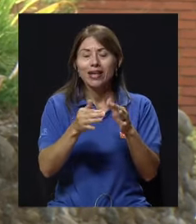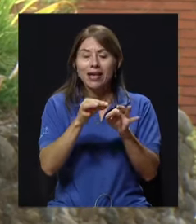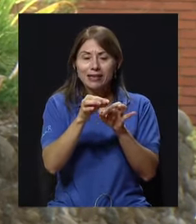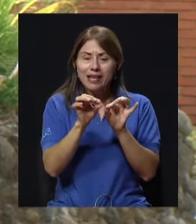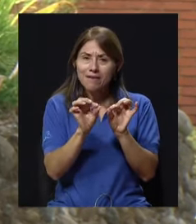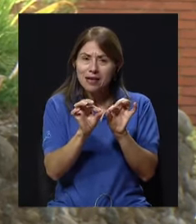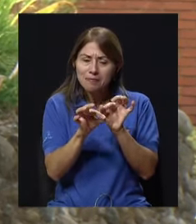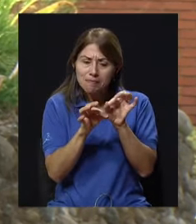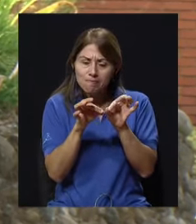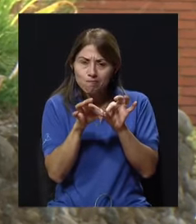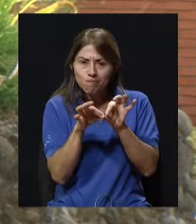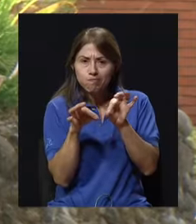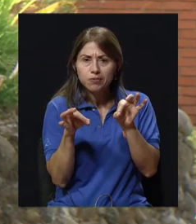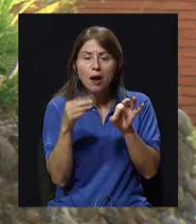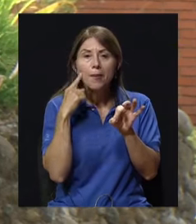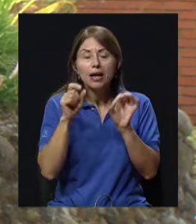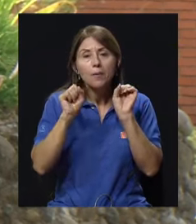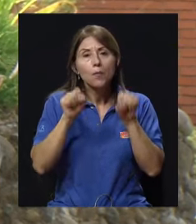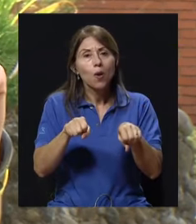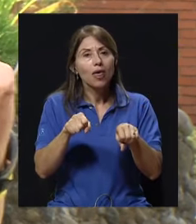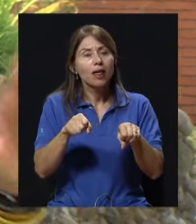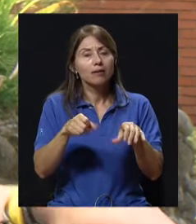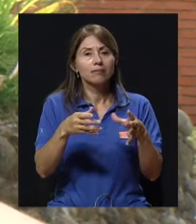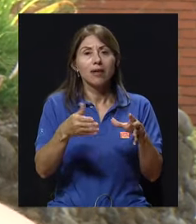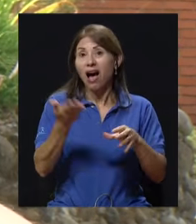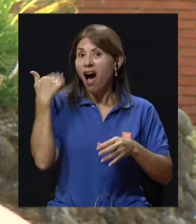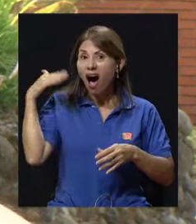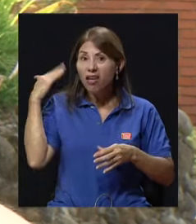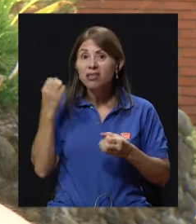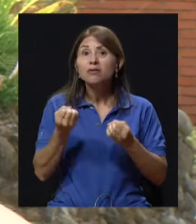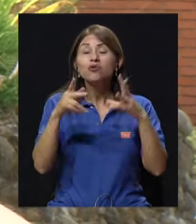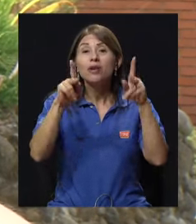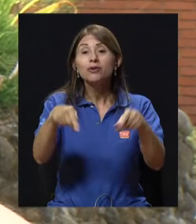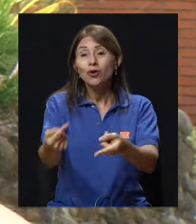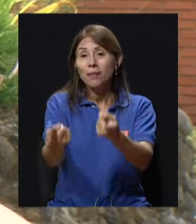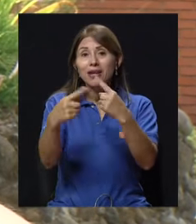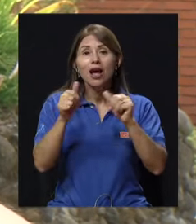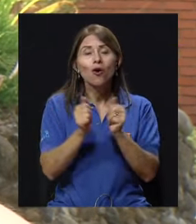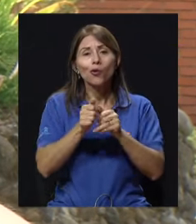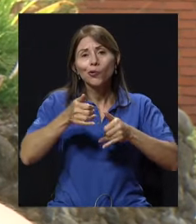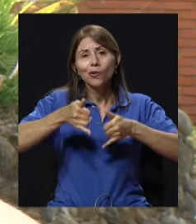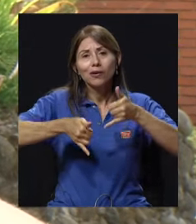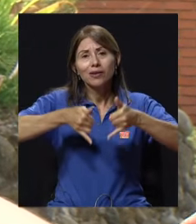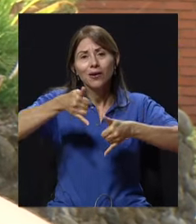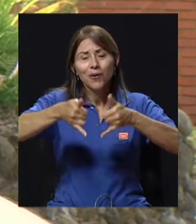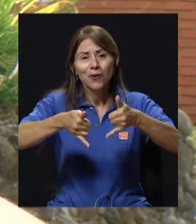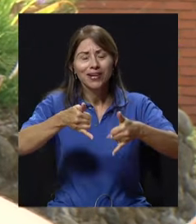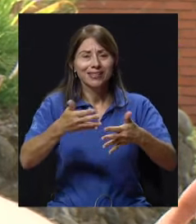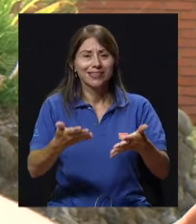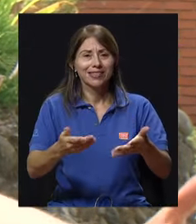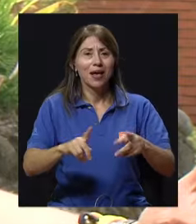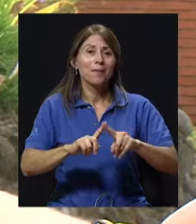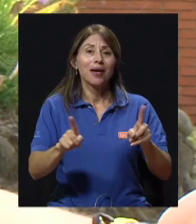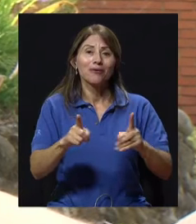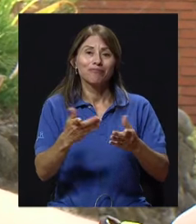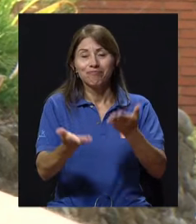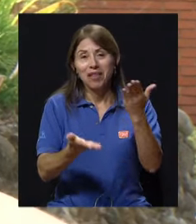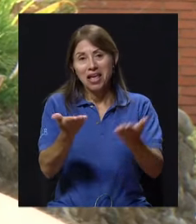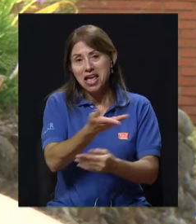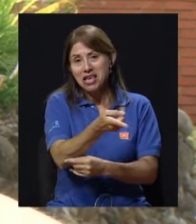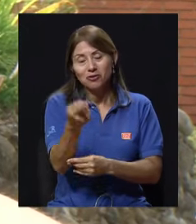de lado, que no lo vayan a pegar, porque muchos venían hasta con tacones antes de hacer ejercicio, ¿verdad? Pero también viene por el mismo